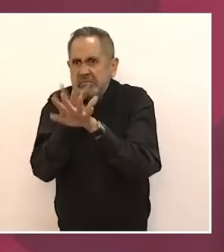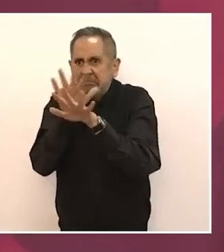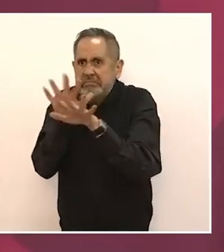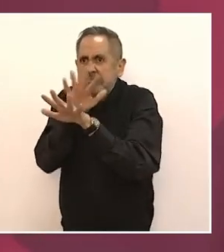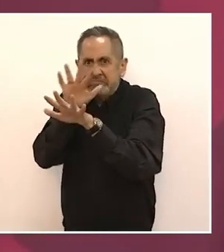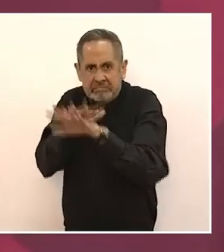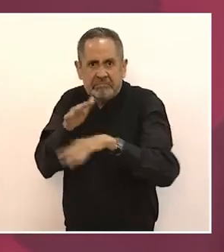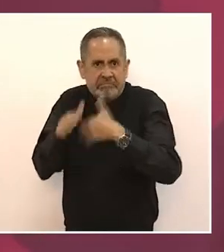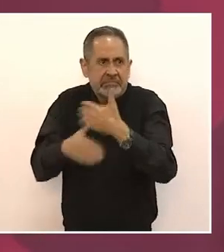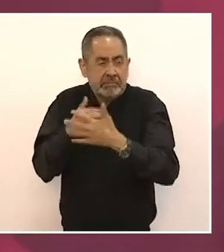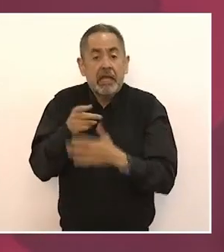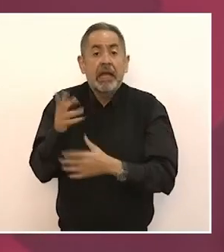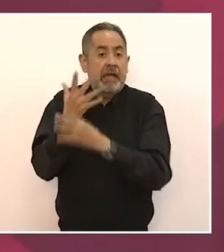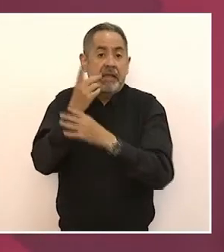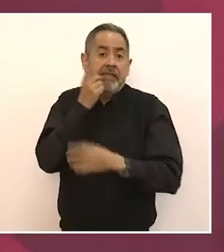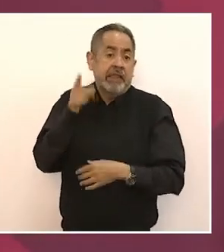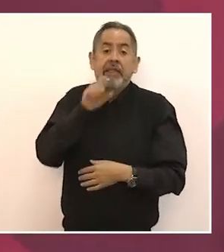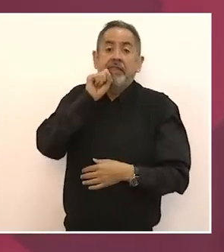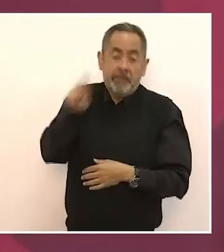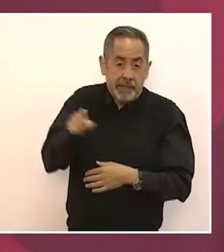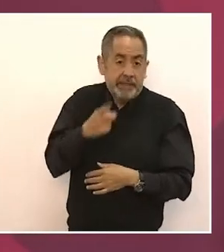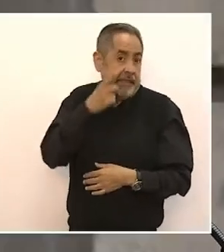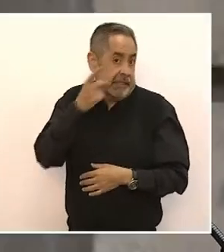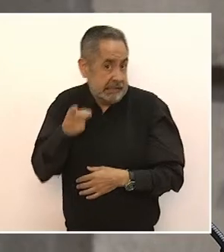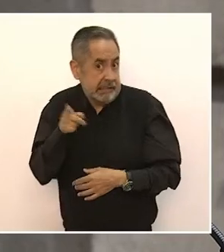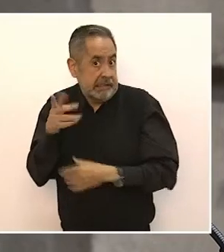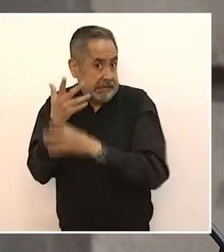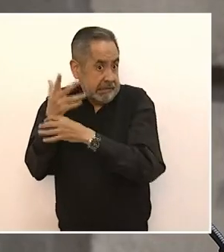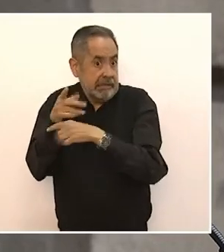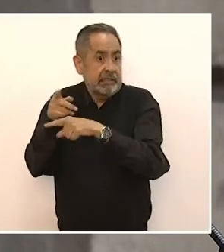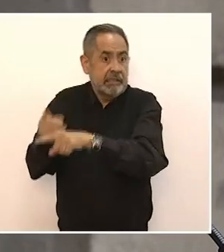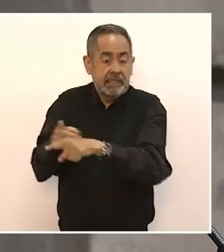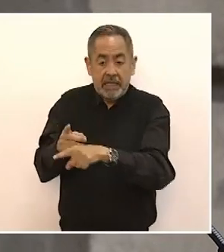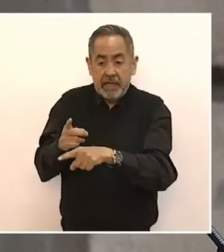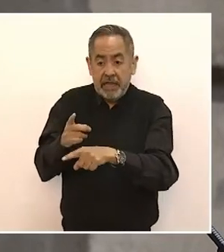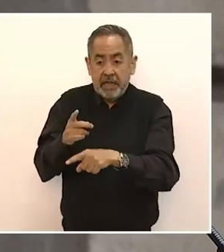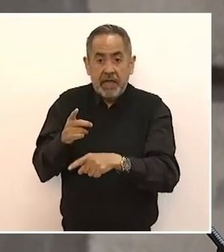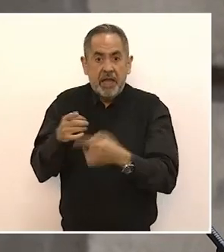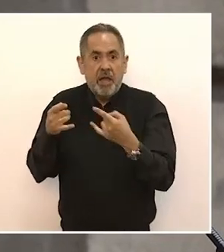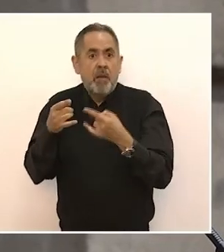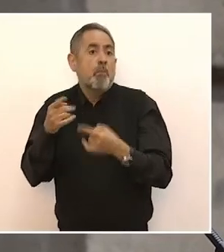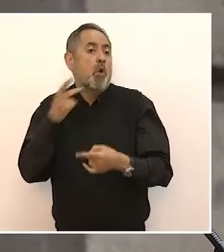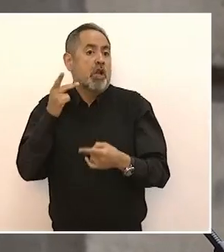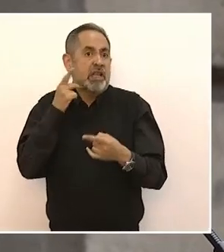decía también que la política es hacer historia.